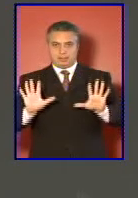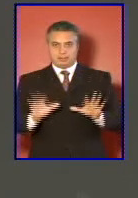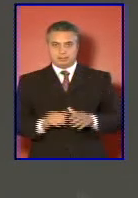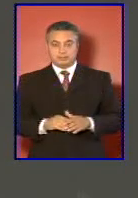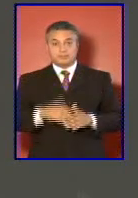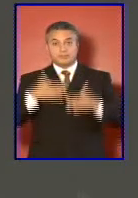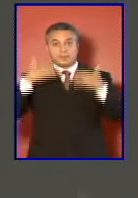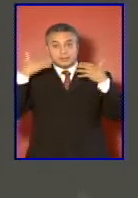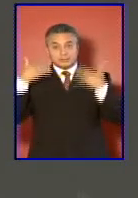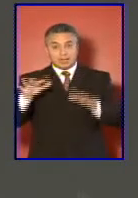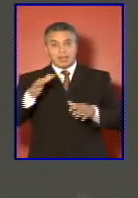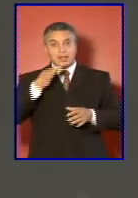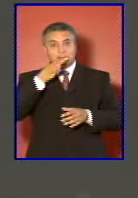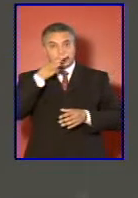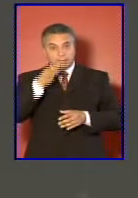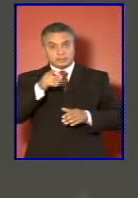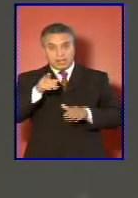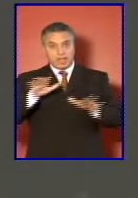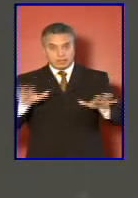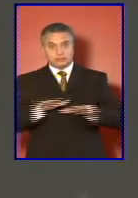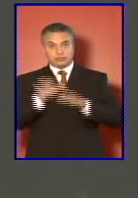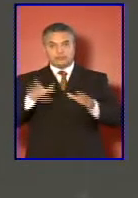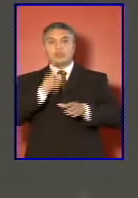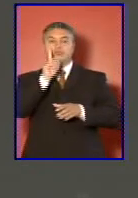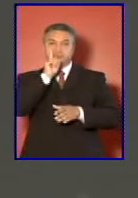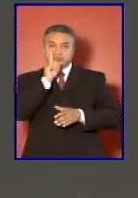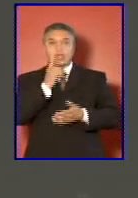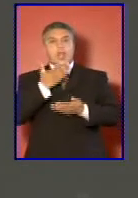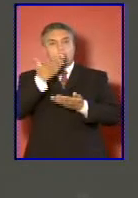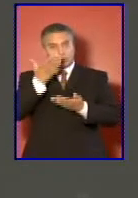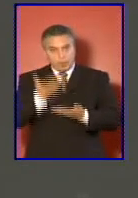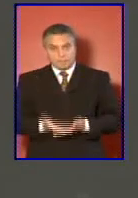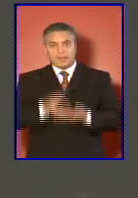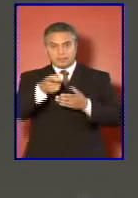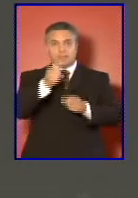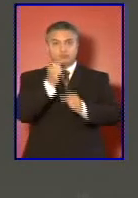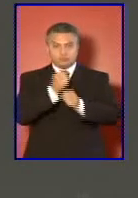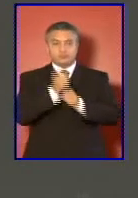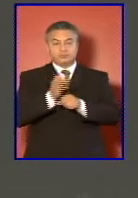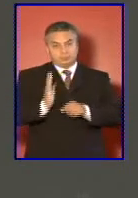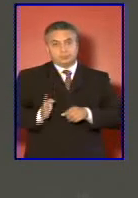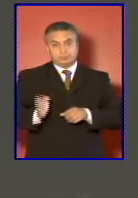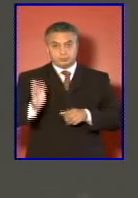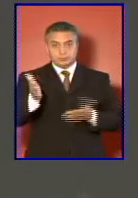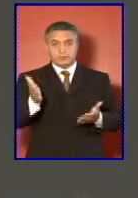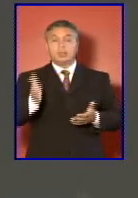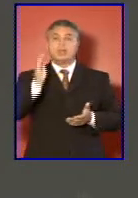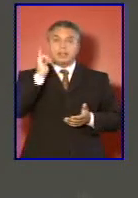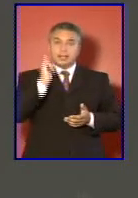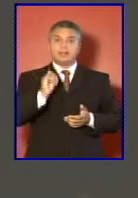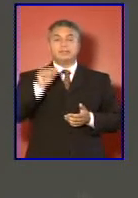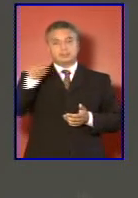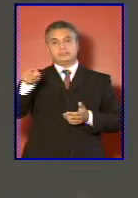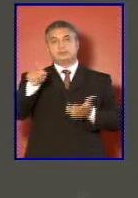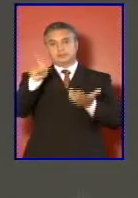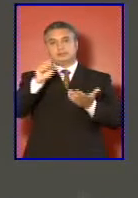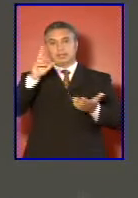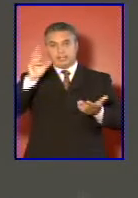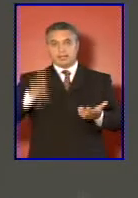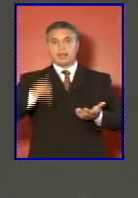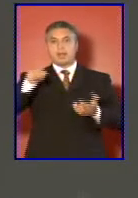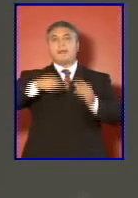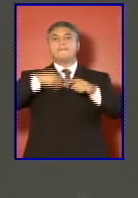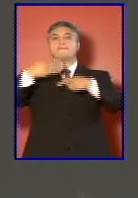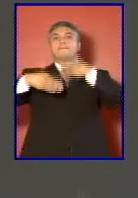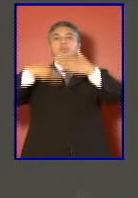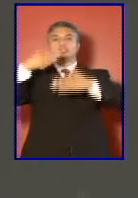Dichas acciones están actualmente en ejecución y lo serán en los